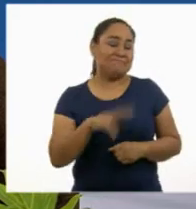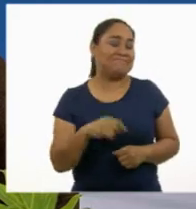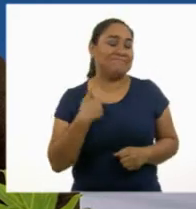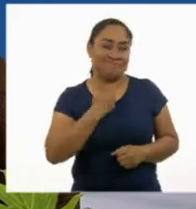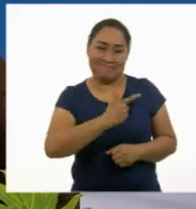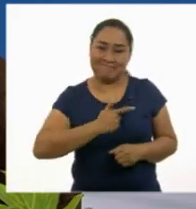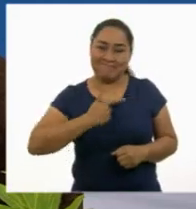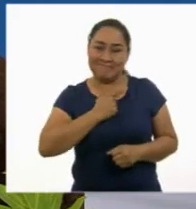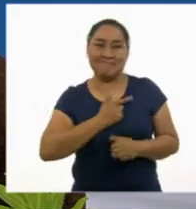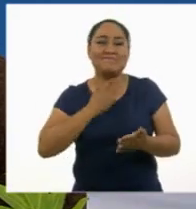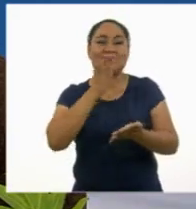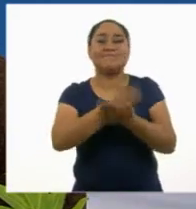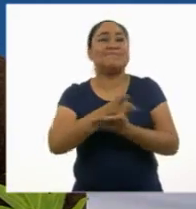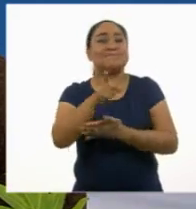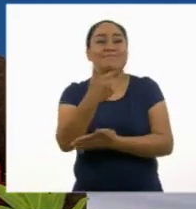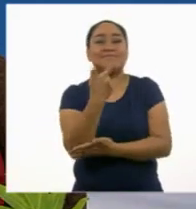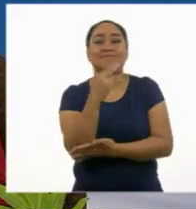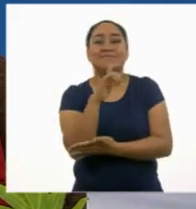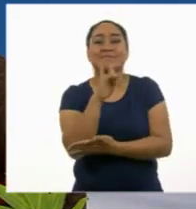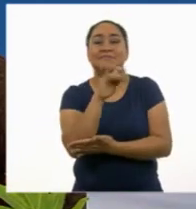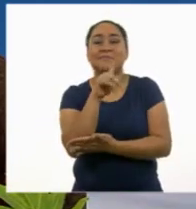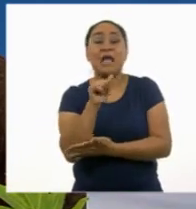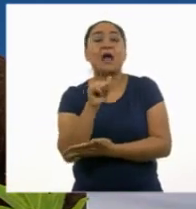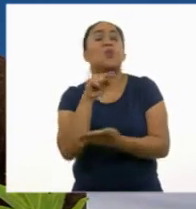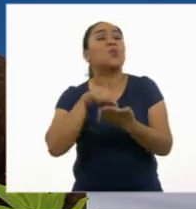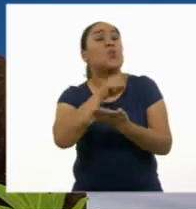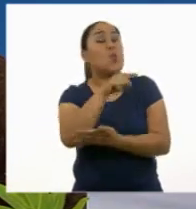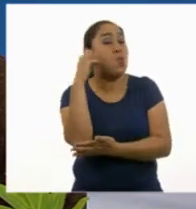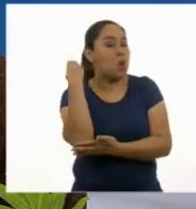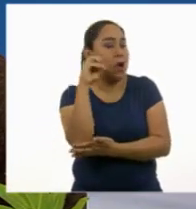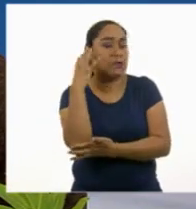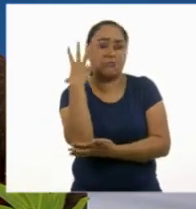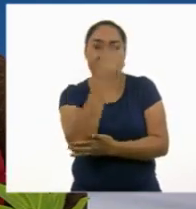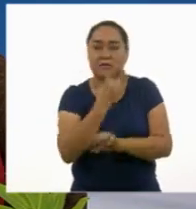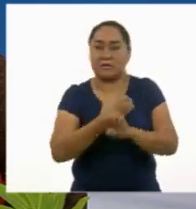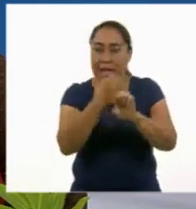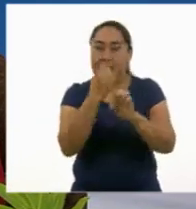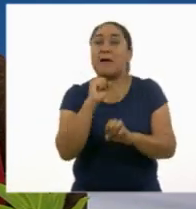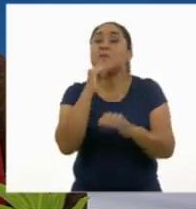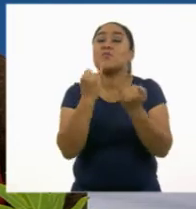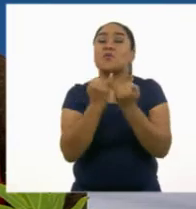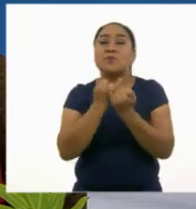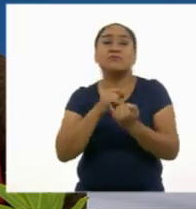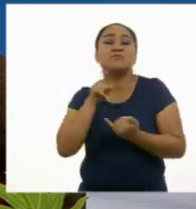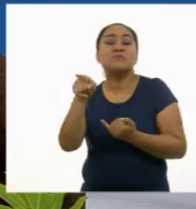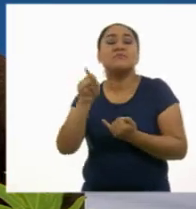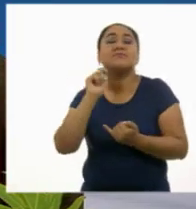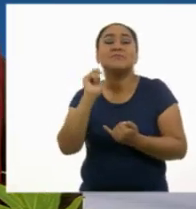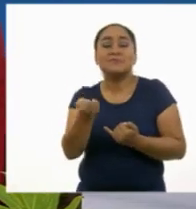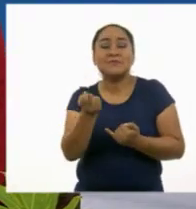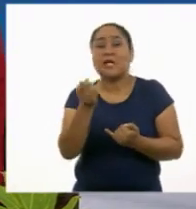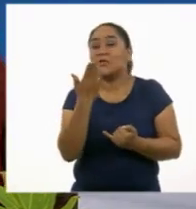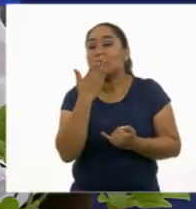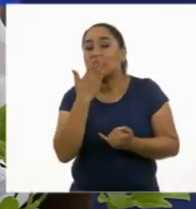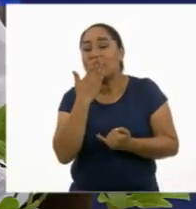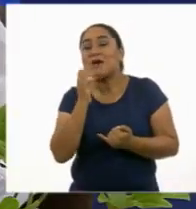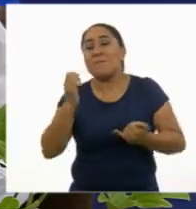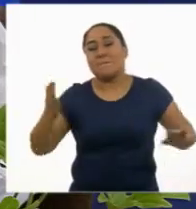asistir a la Galaguetza en el bello estado de Oaxaca y, por supuesto, a la celebración de la Danza del Venado en Sonora.